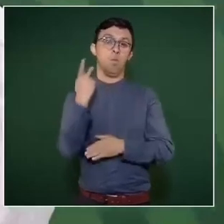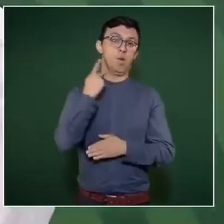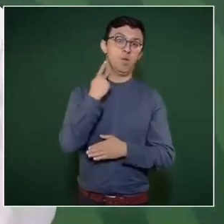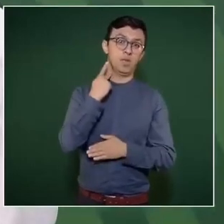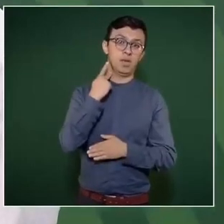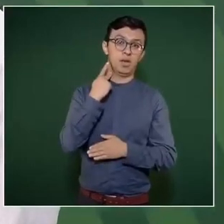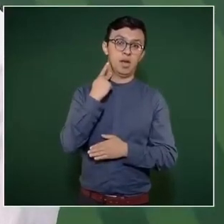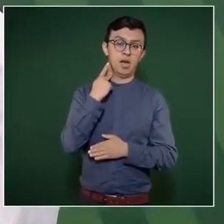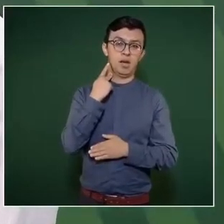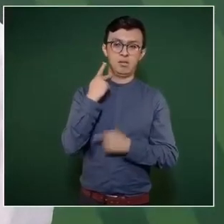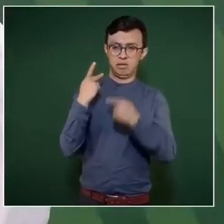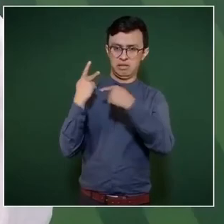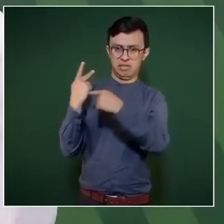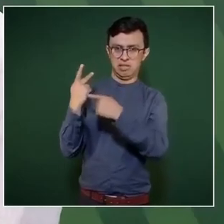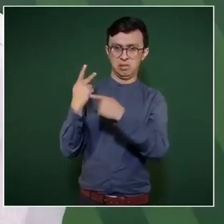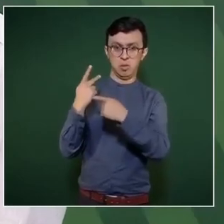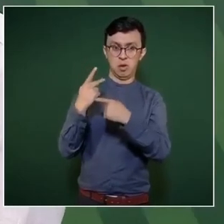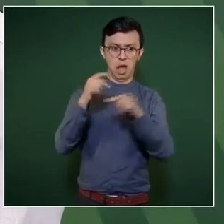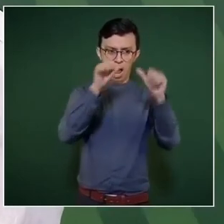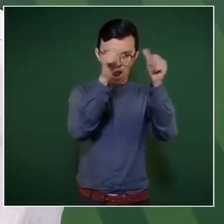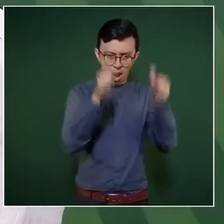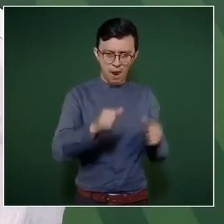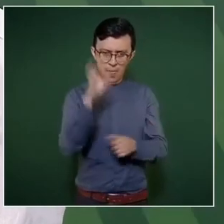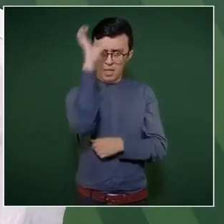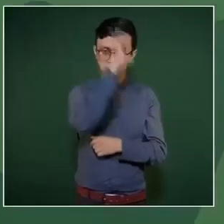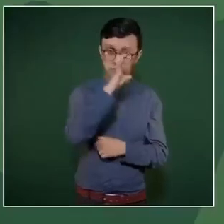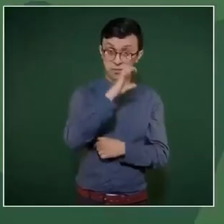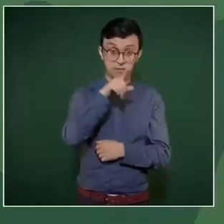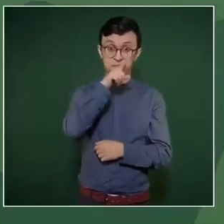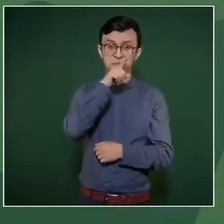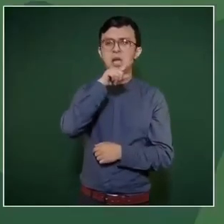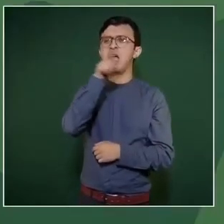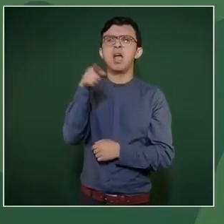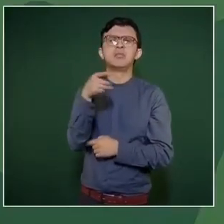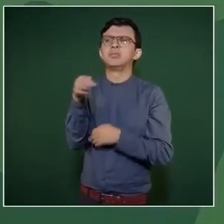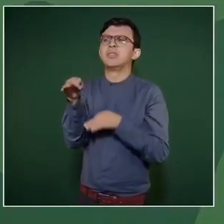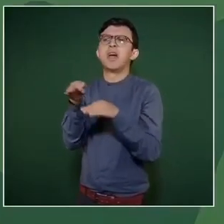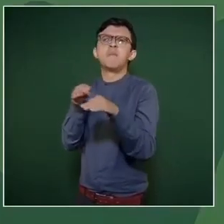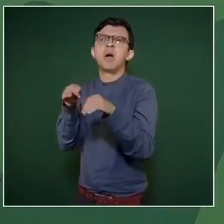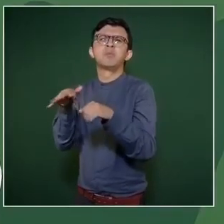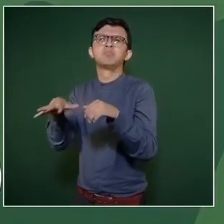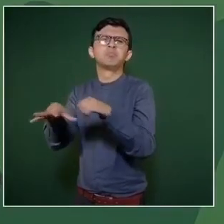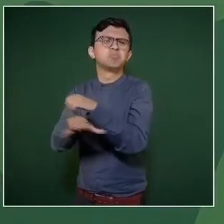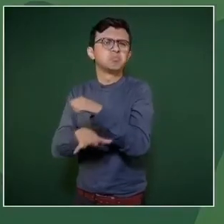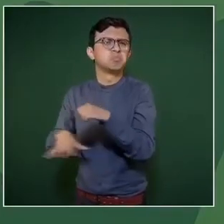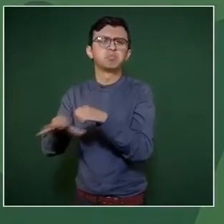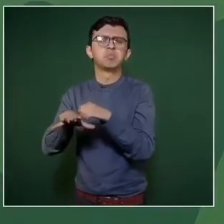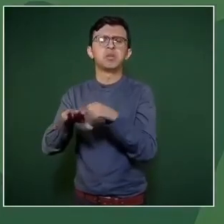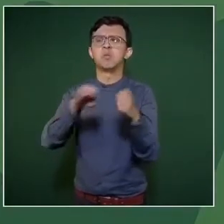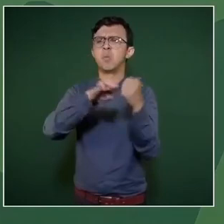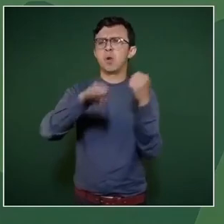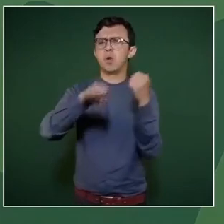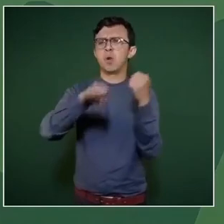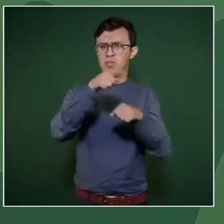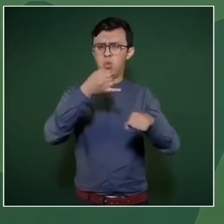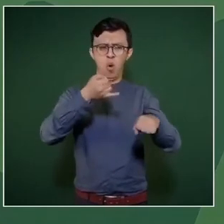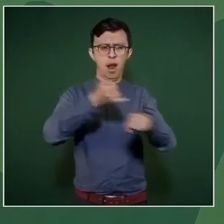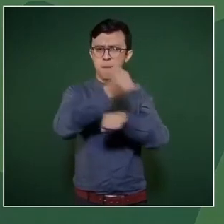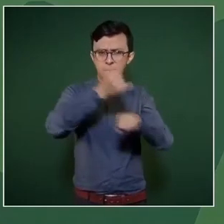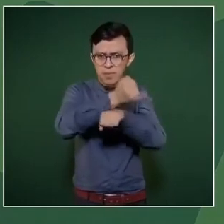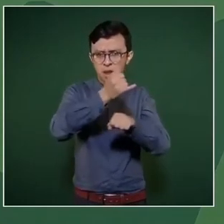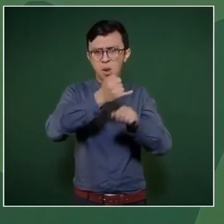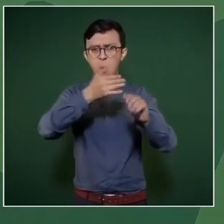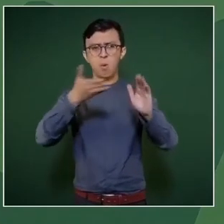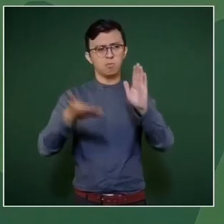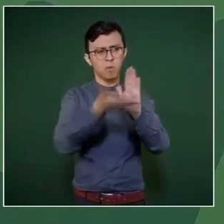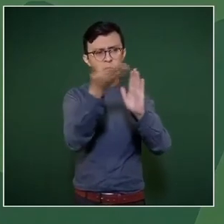es sin duda un oficio. como el del carpintero, como el del albañil,